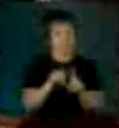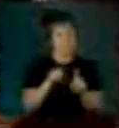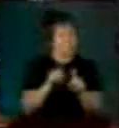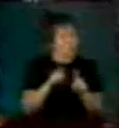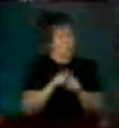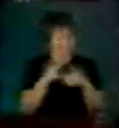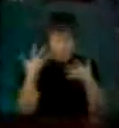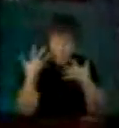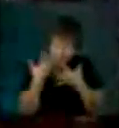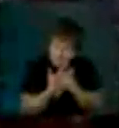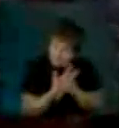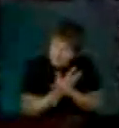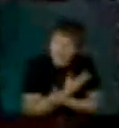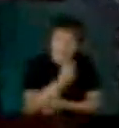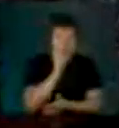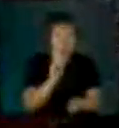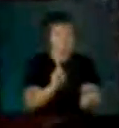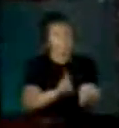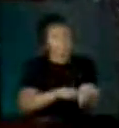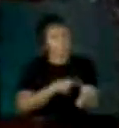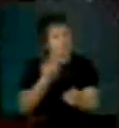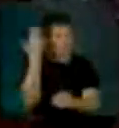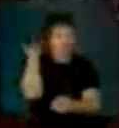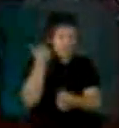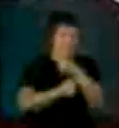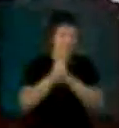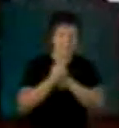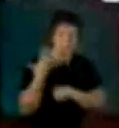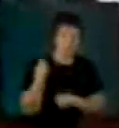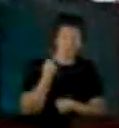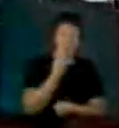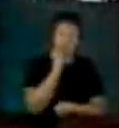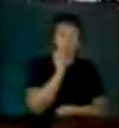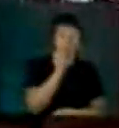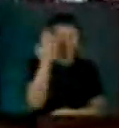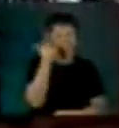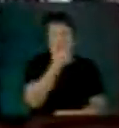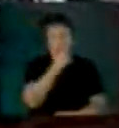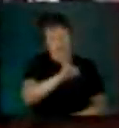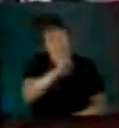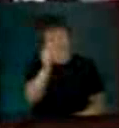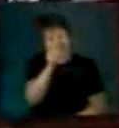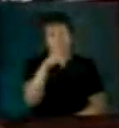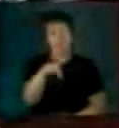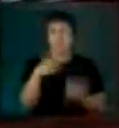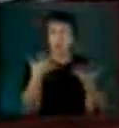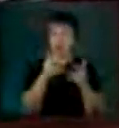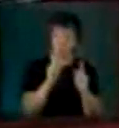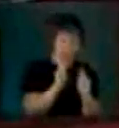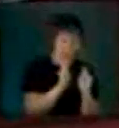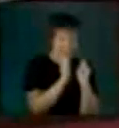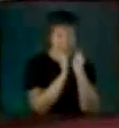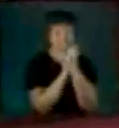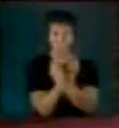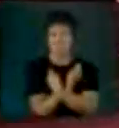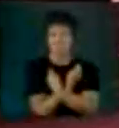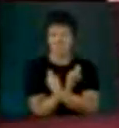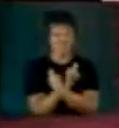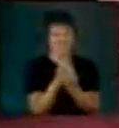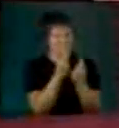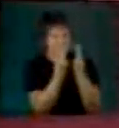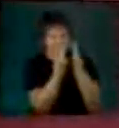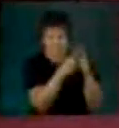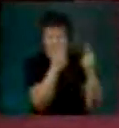que los lemas tradicionales recibieron en los últimos años. El país les advirtió que no eran tan